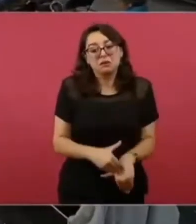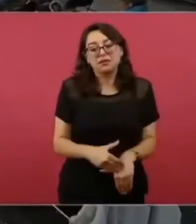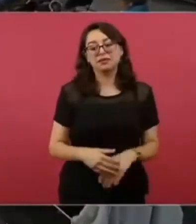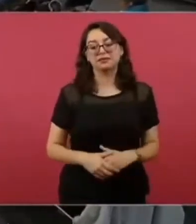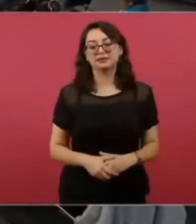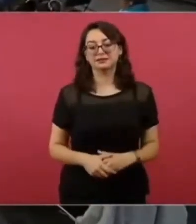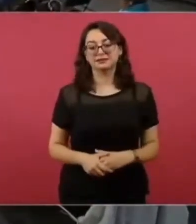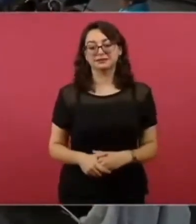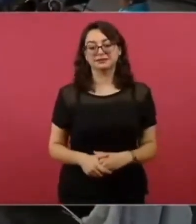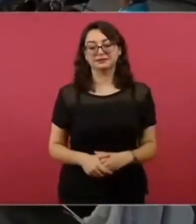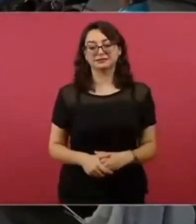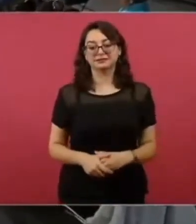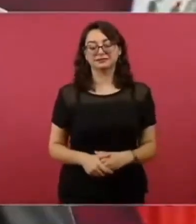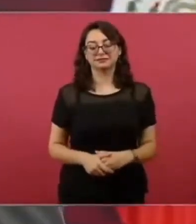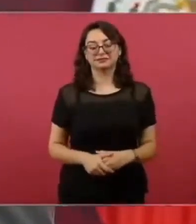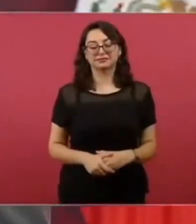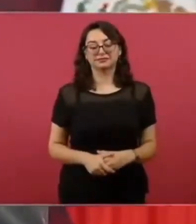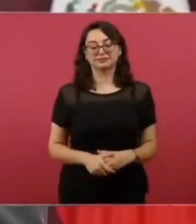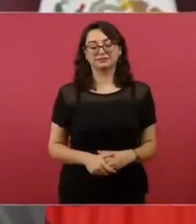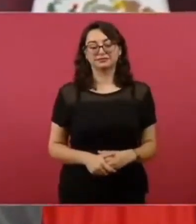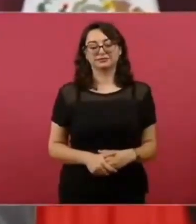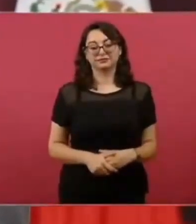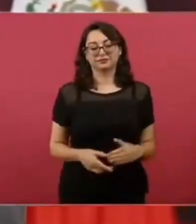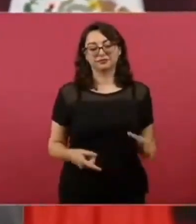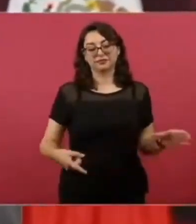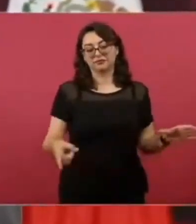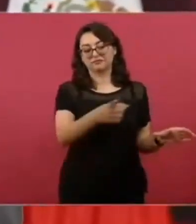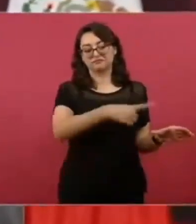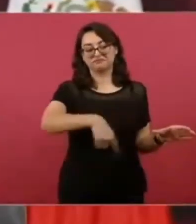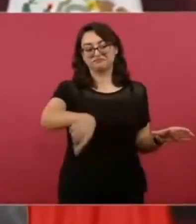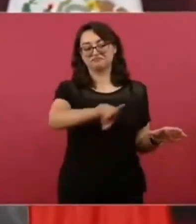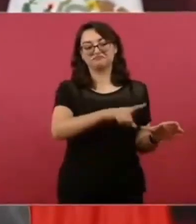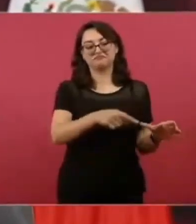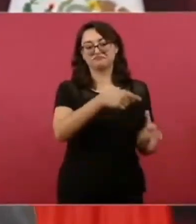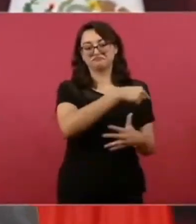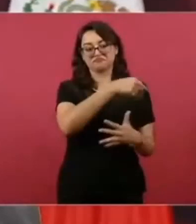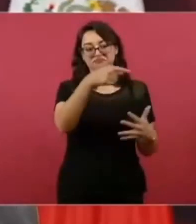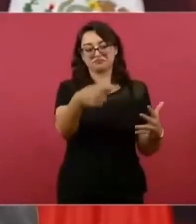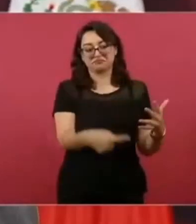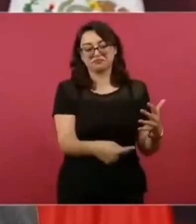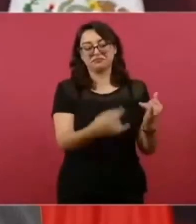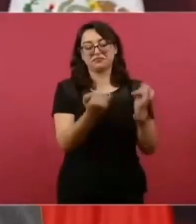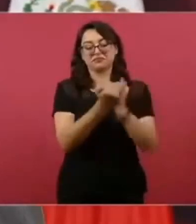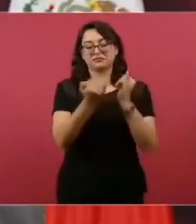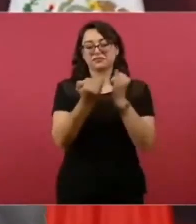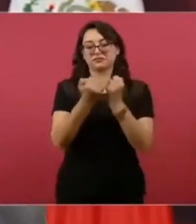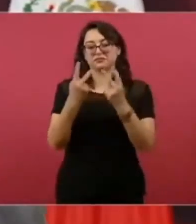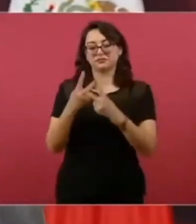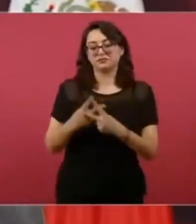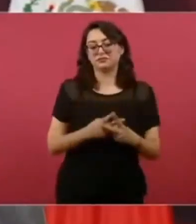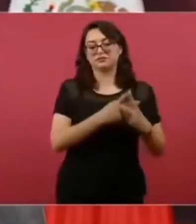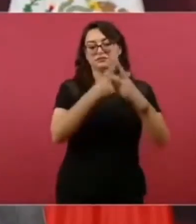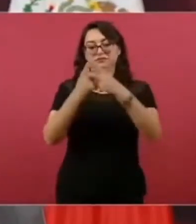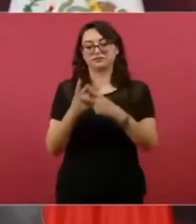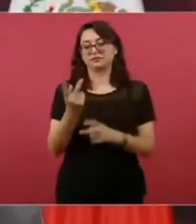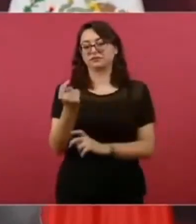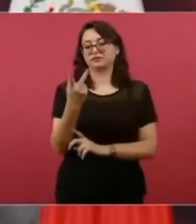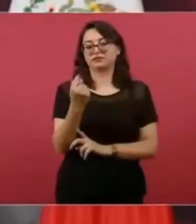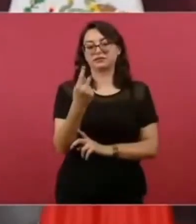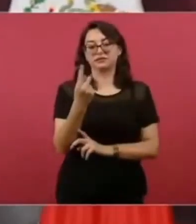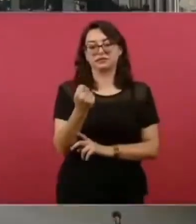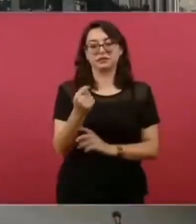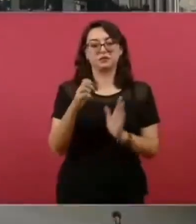Y toda esta red, ¿no? Hablaba yo de los analistas de Televisa, Zuckerman, todos esos.